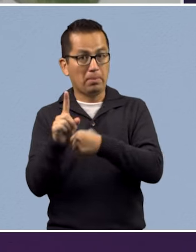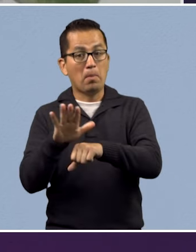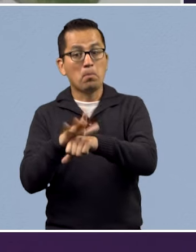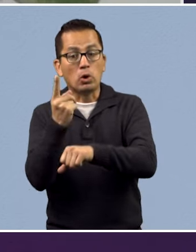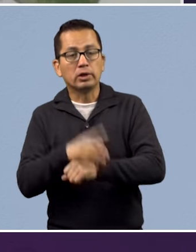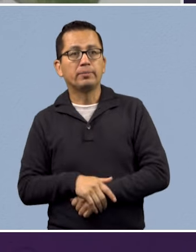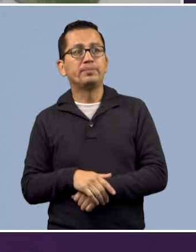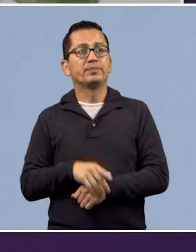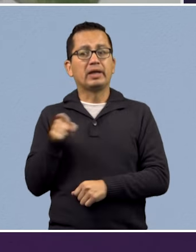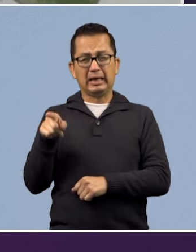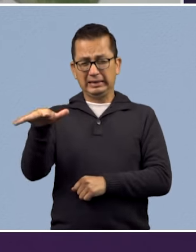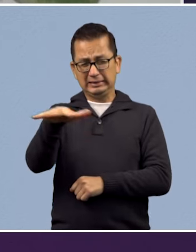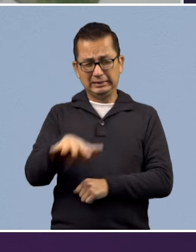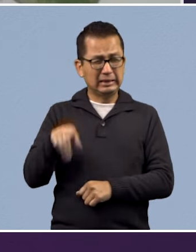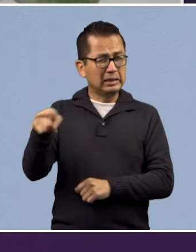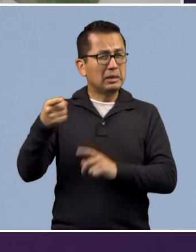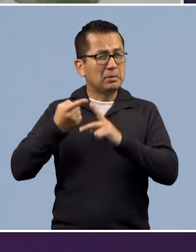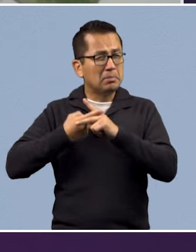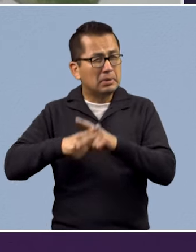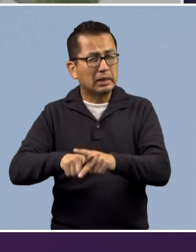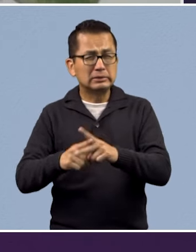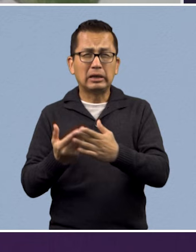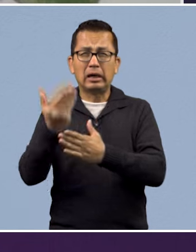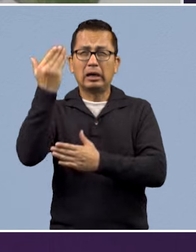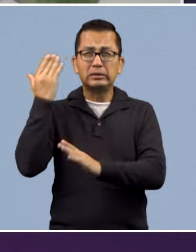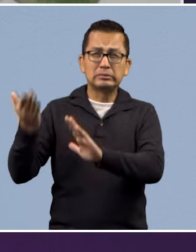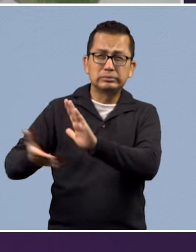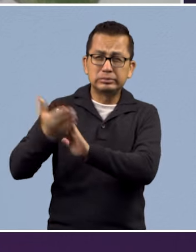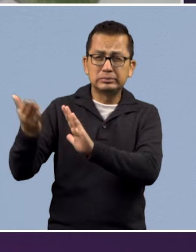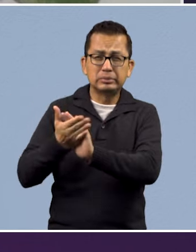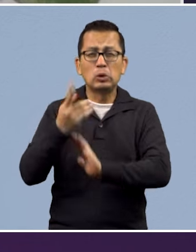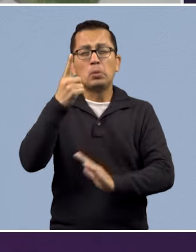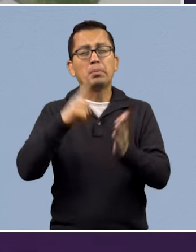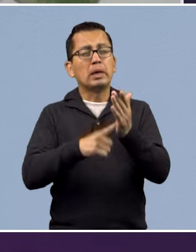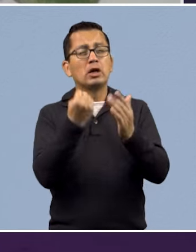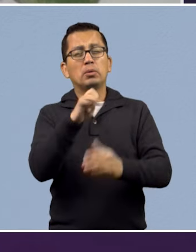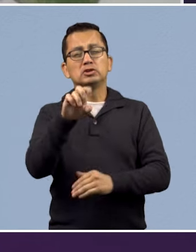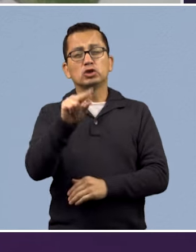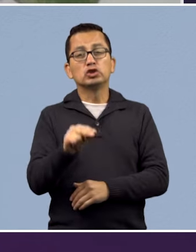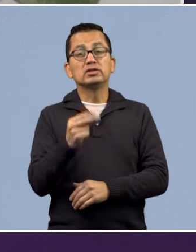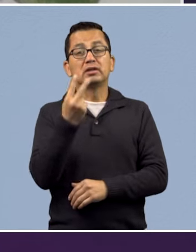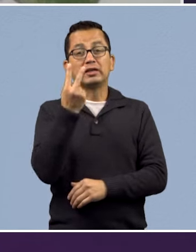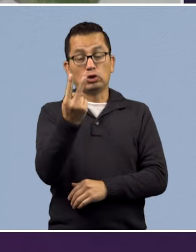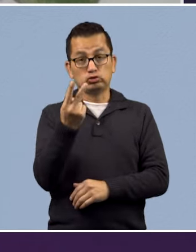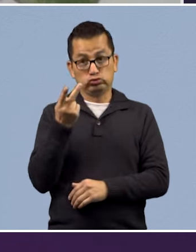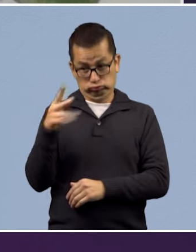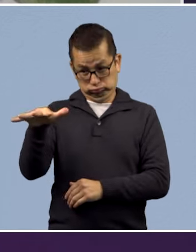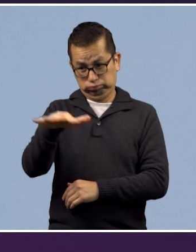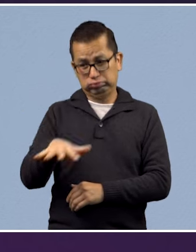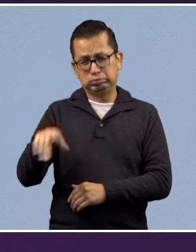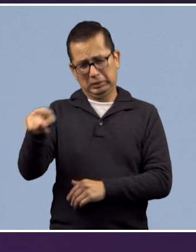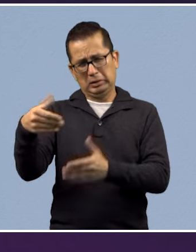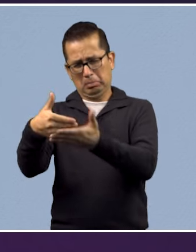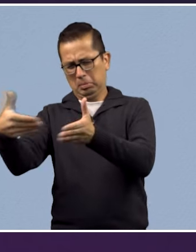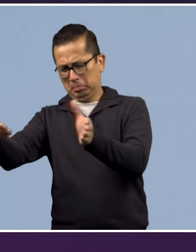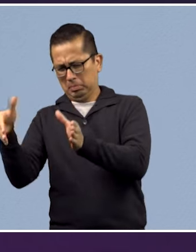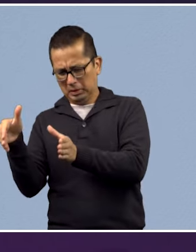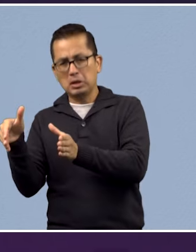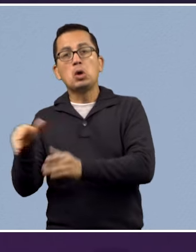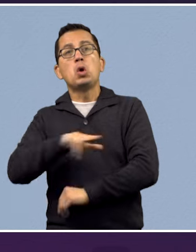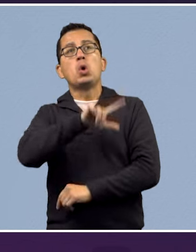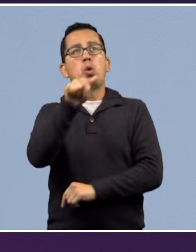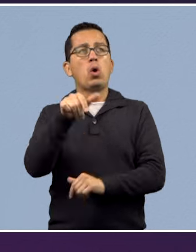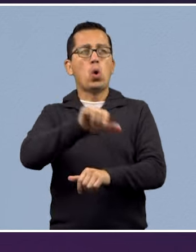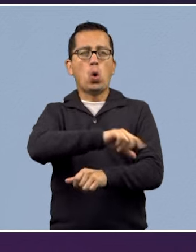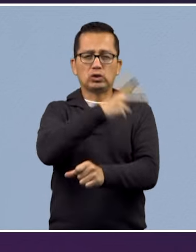bueno, inició operaciones en 1982, la primera etapa, es con la, bueno, con la presa Villa Victoria,